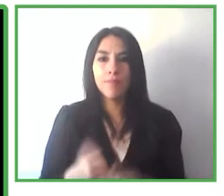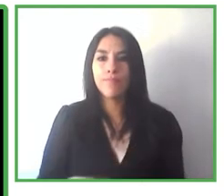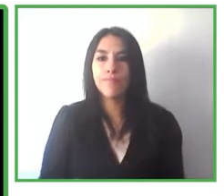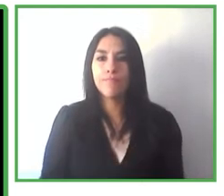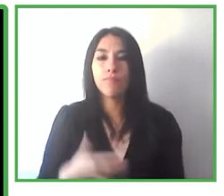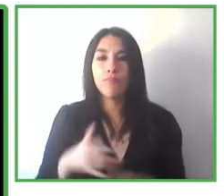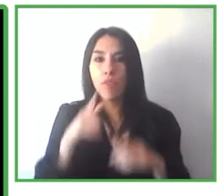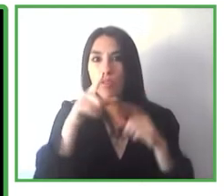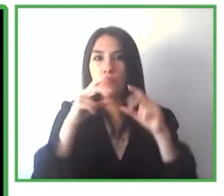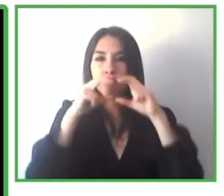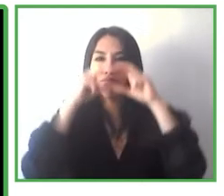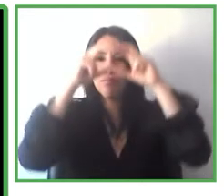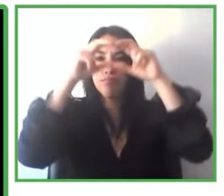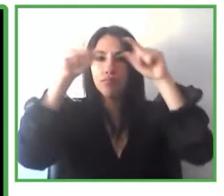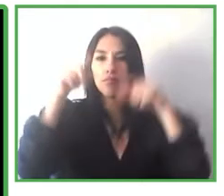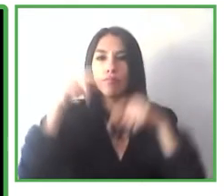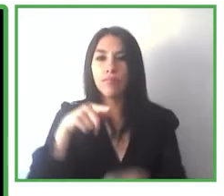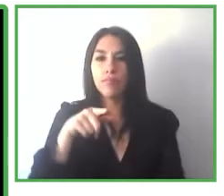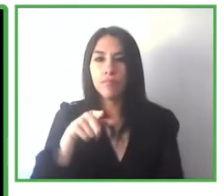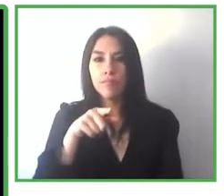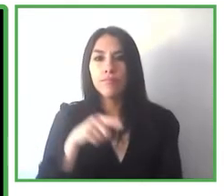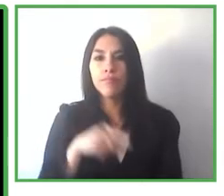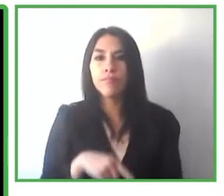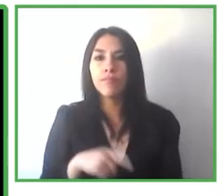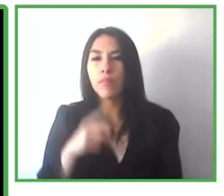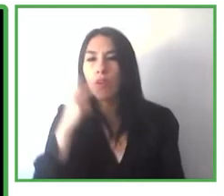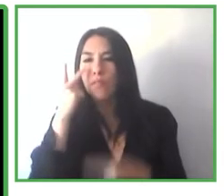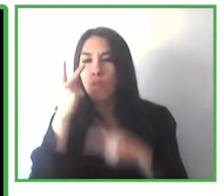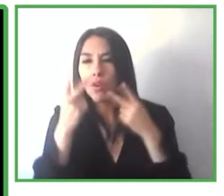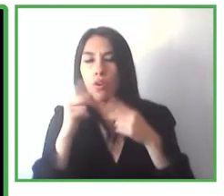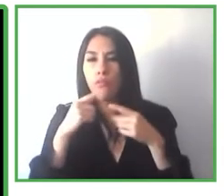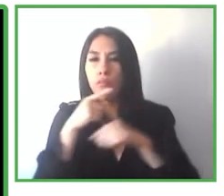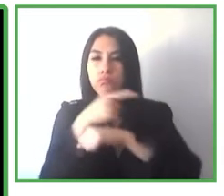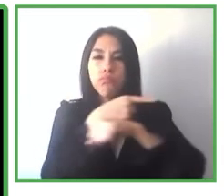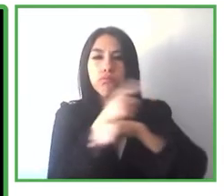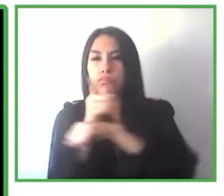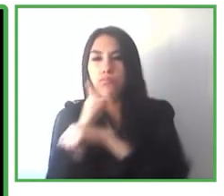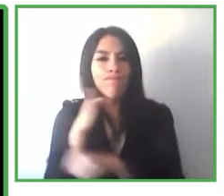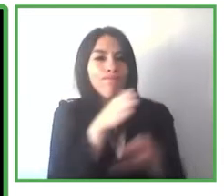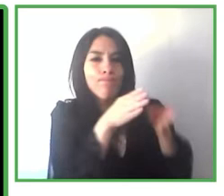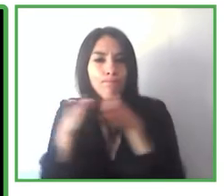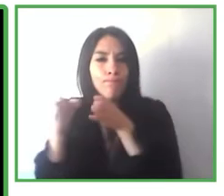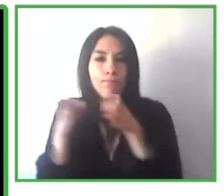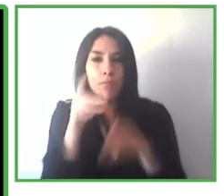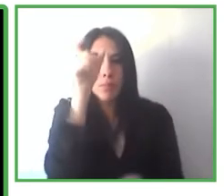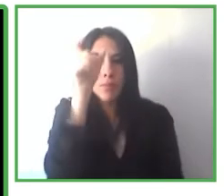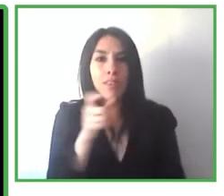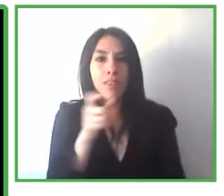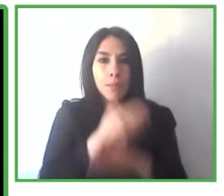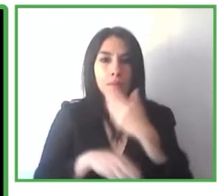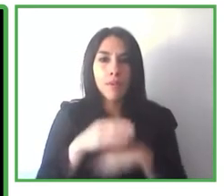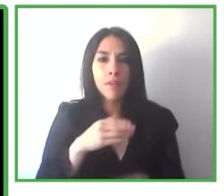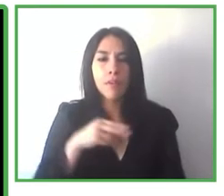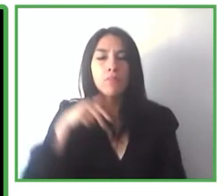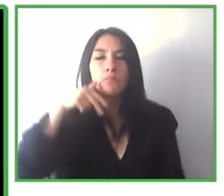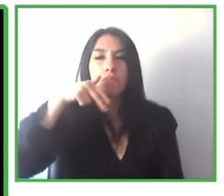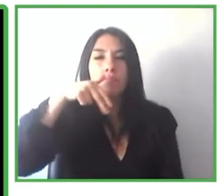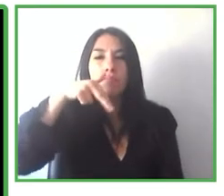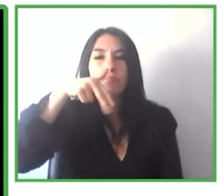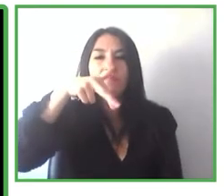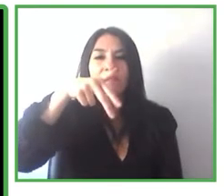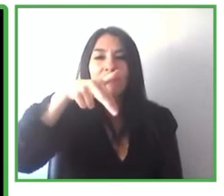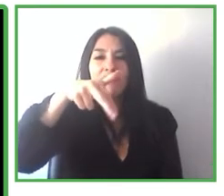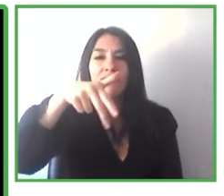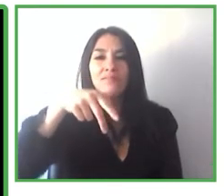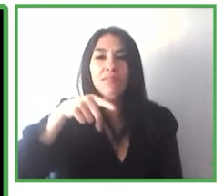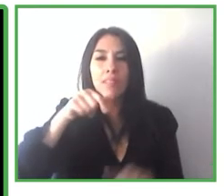GPS no es suficientemente preciso para resolver los últimos metros de precisión para conseguir encontrar por ejemplo donde está la parada